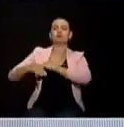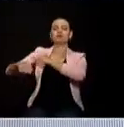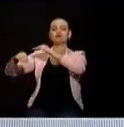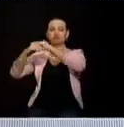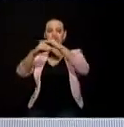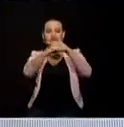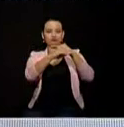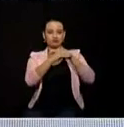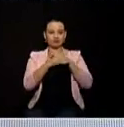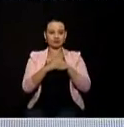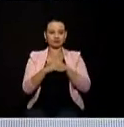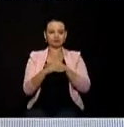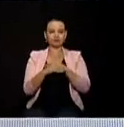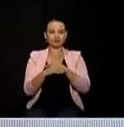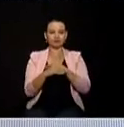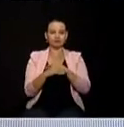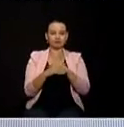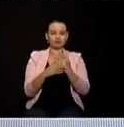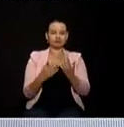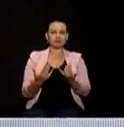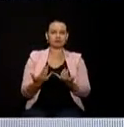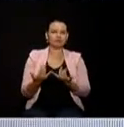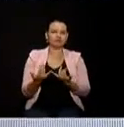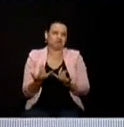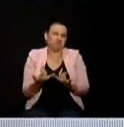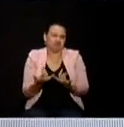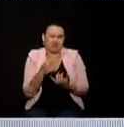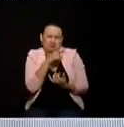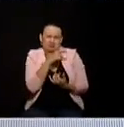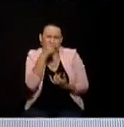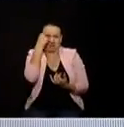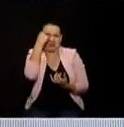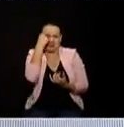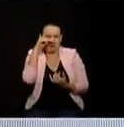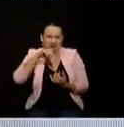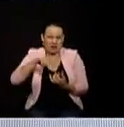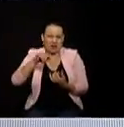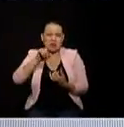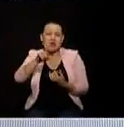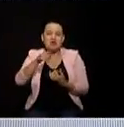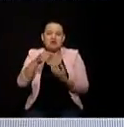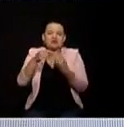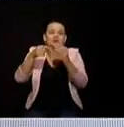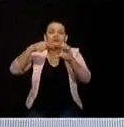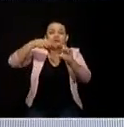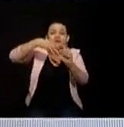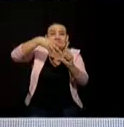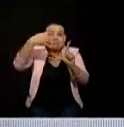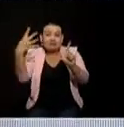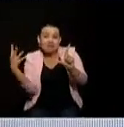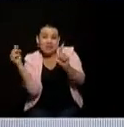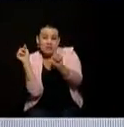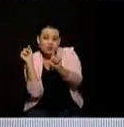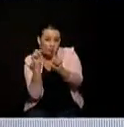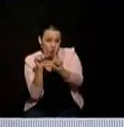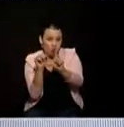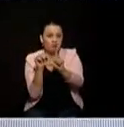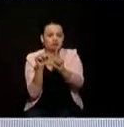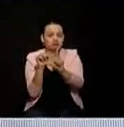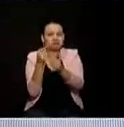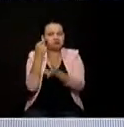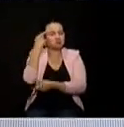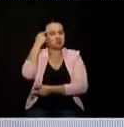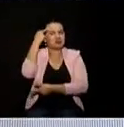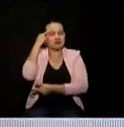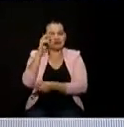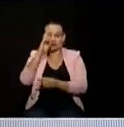cuando me hablas de la comunidad lgbti yo creo que hay que tener un reconocimiento hay